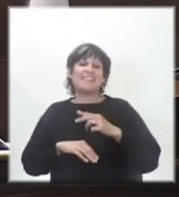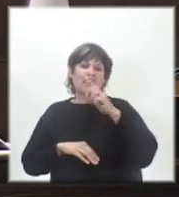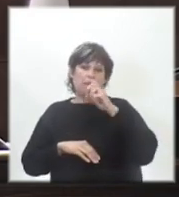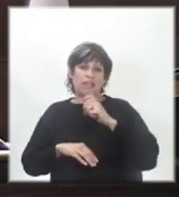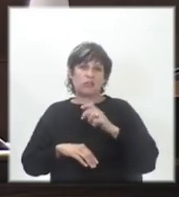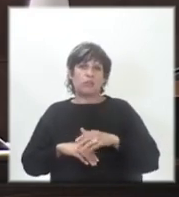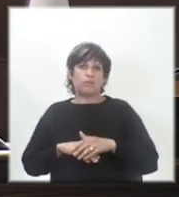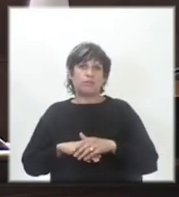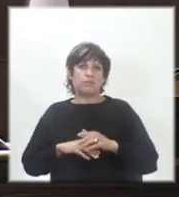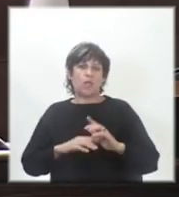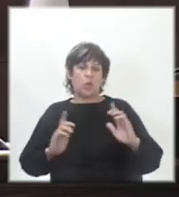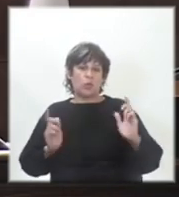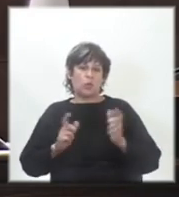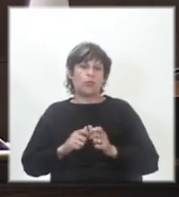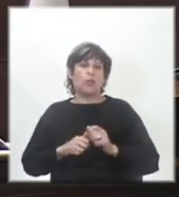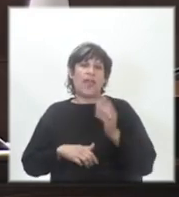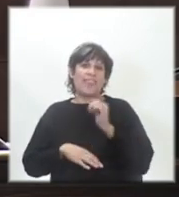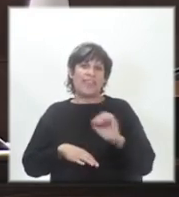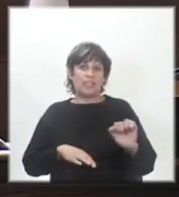bajaron los delitos.